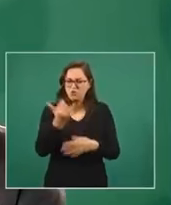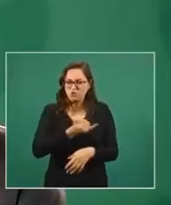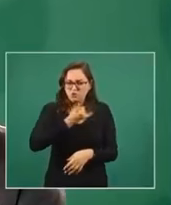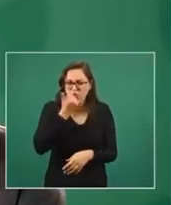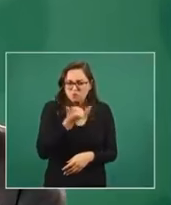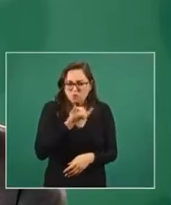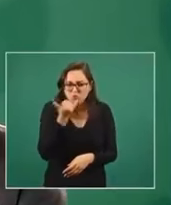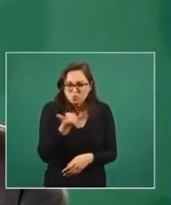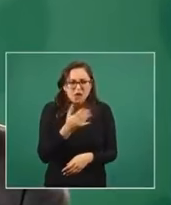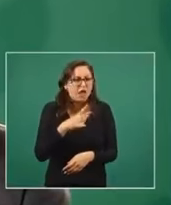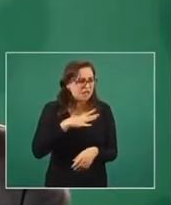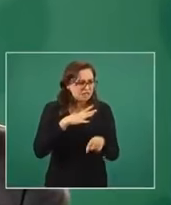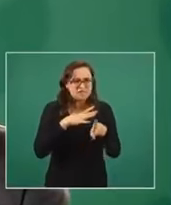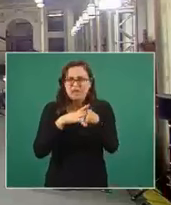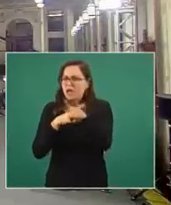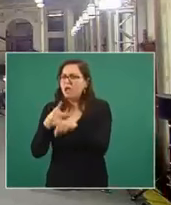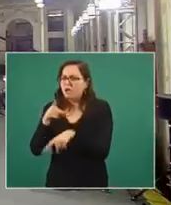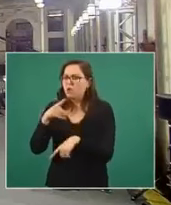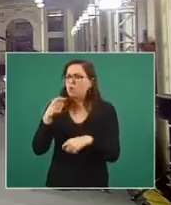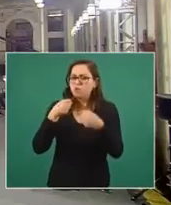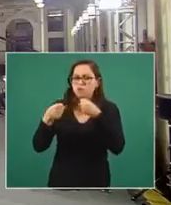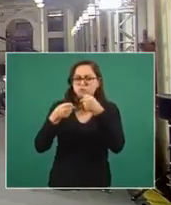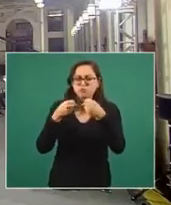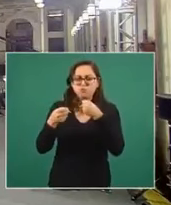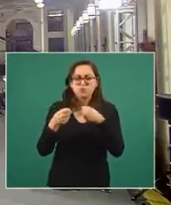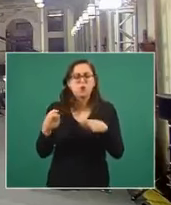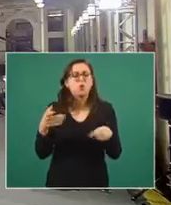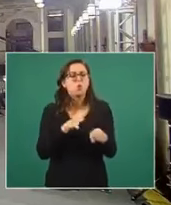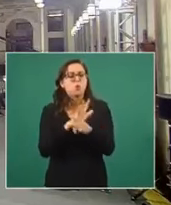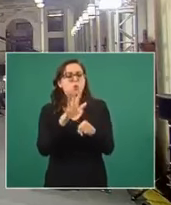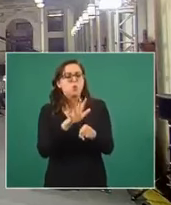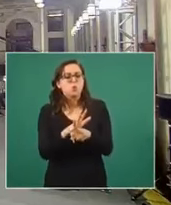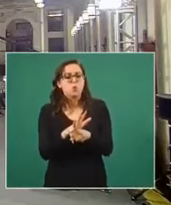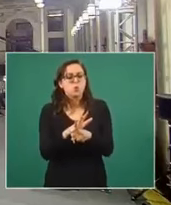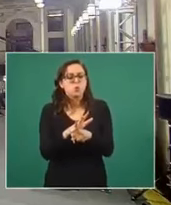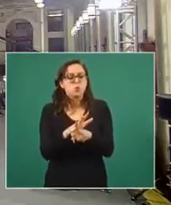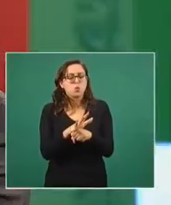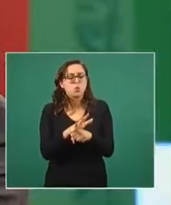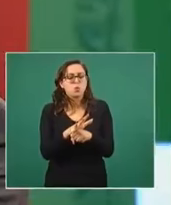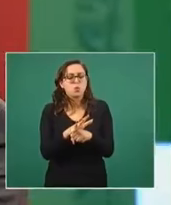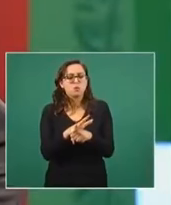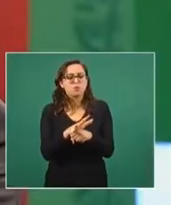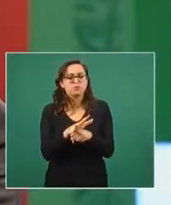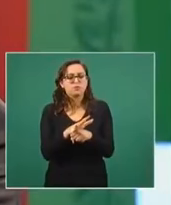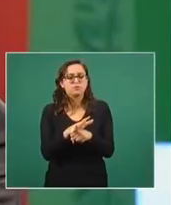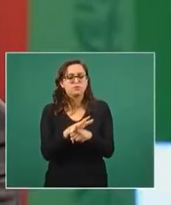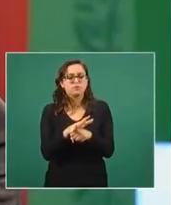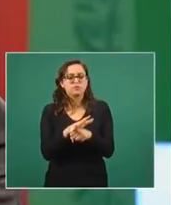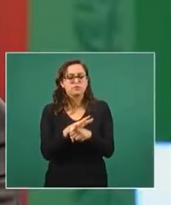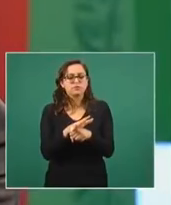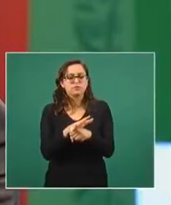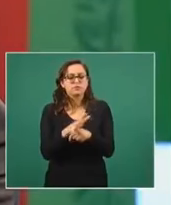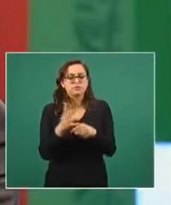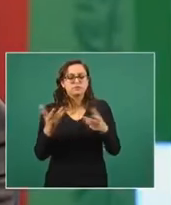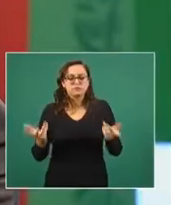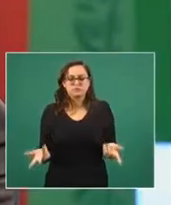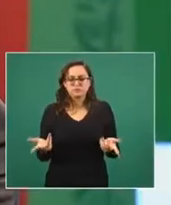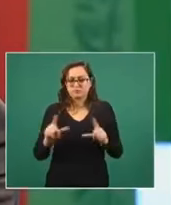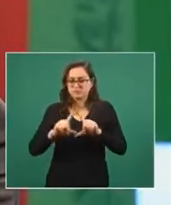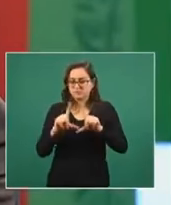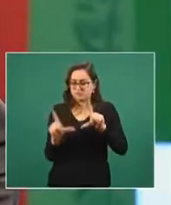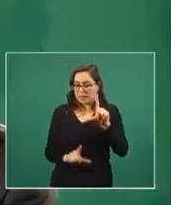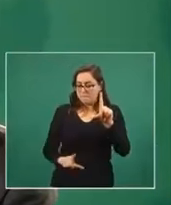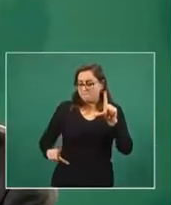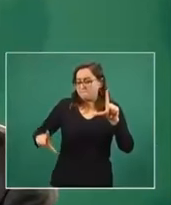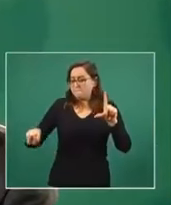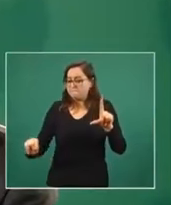reportera de uno de estos diarios, la noción de que la intervención de prevención de México